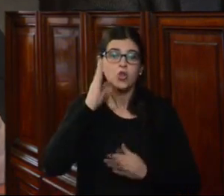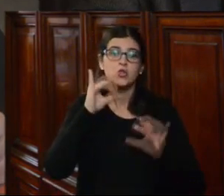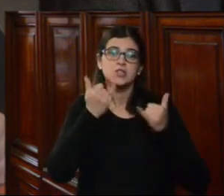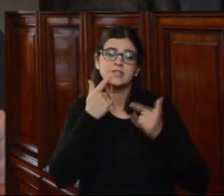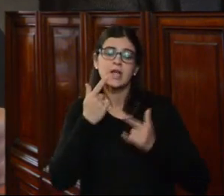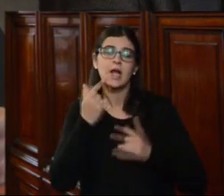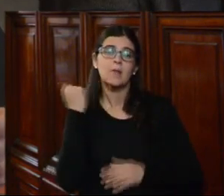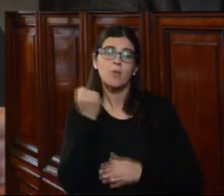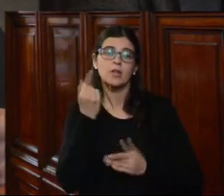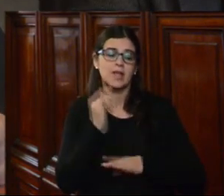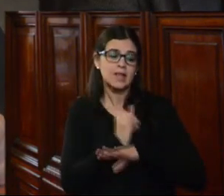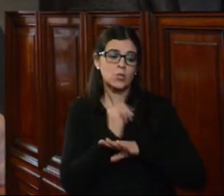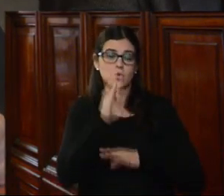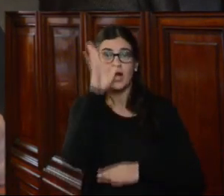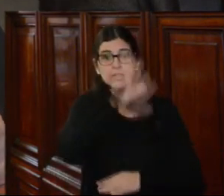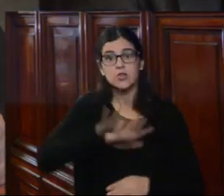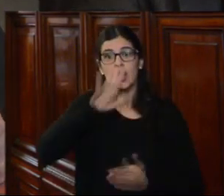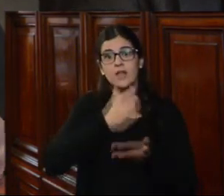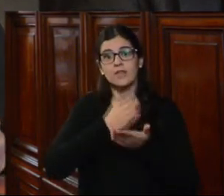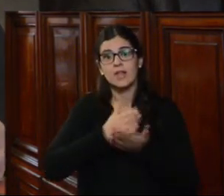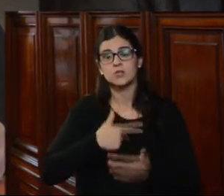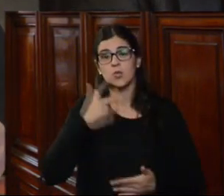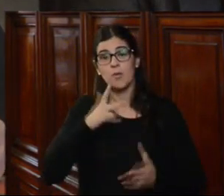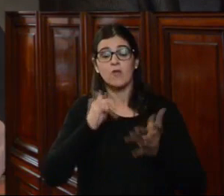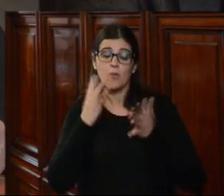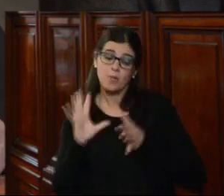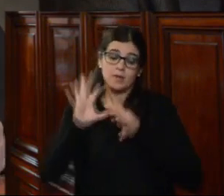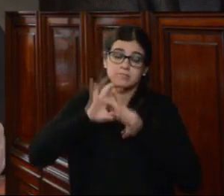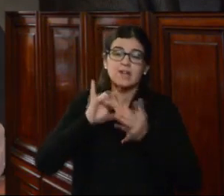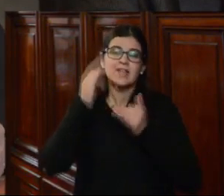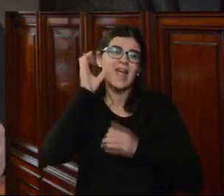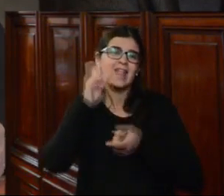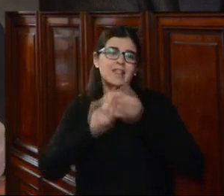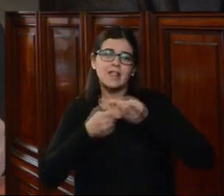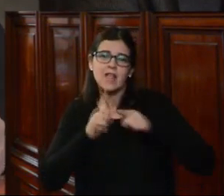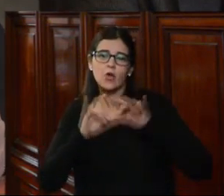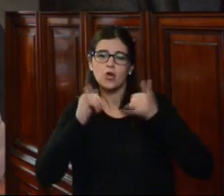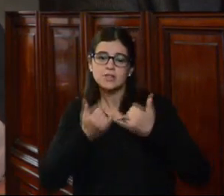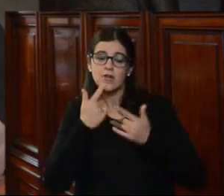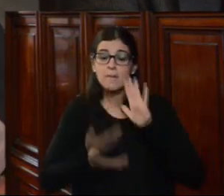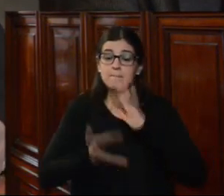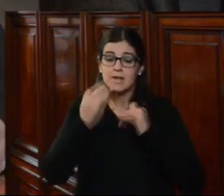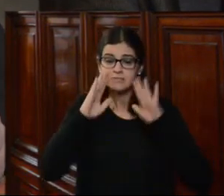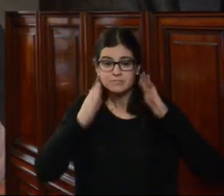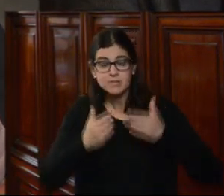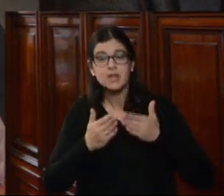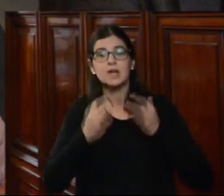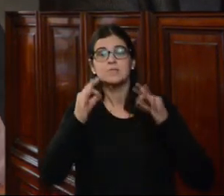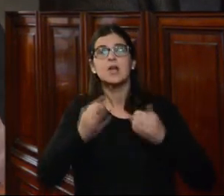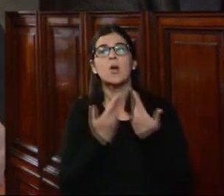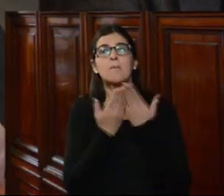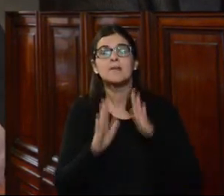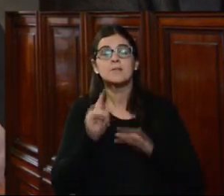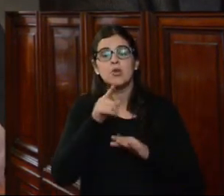el papel de las instituciones nacionales de derechos humanos como aliados estratégicos, fundamentalmente a partir de los